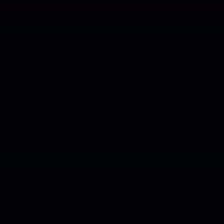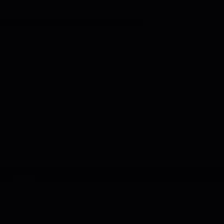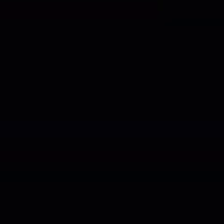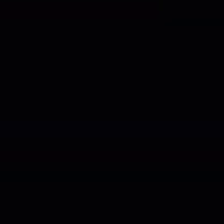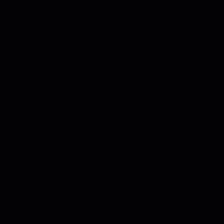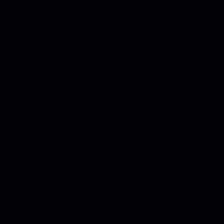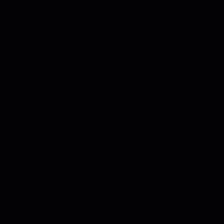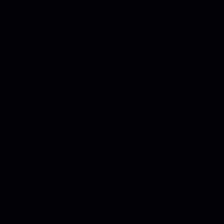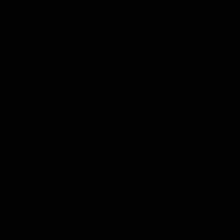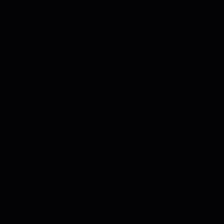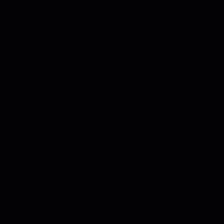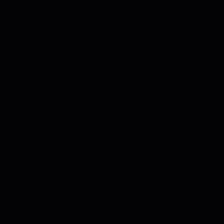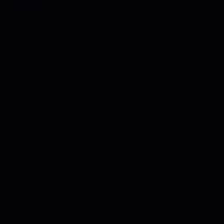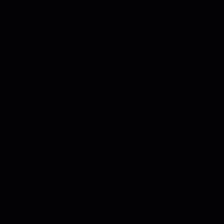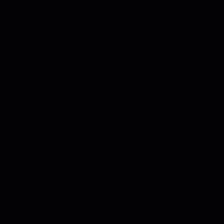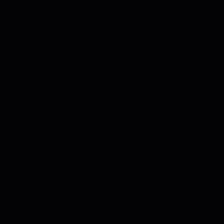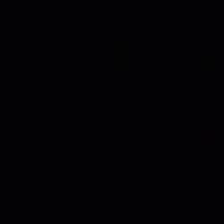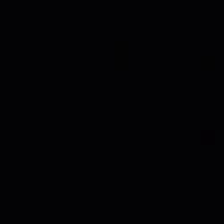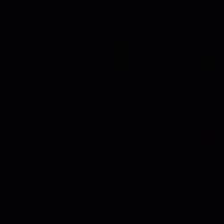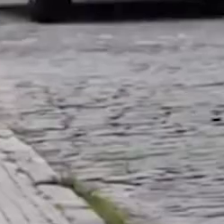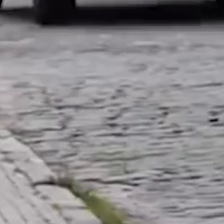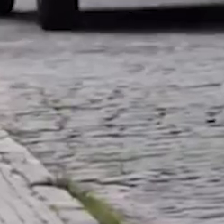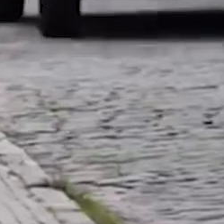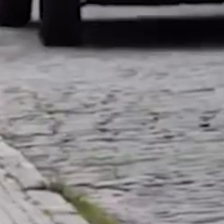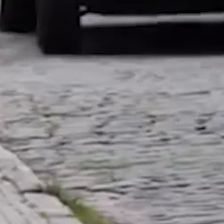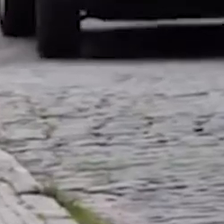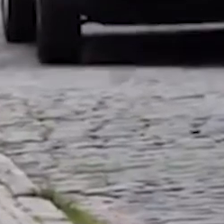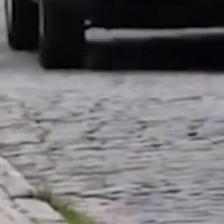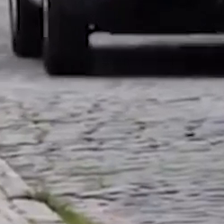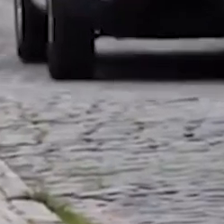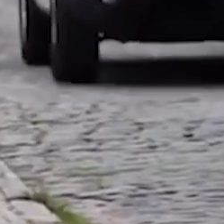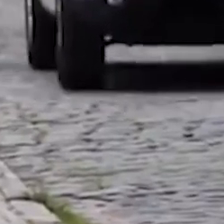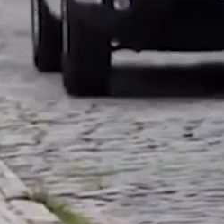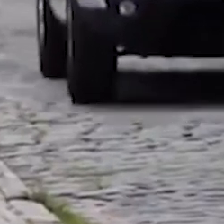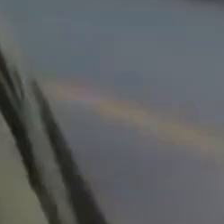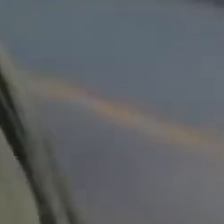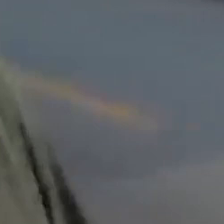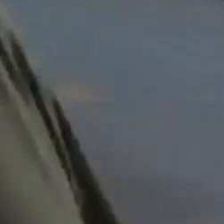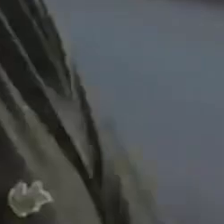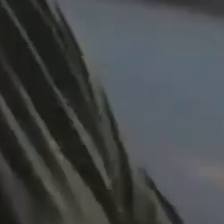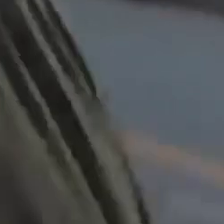El 2020 empezó como cualquier otro año, y por eso muchos turistas vinieron a visitarnos.